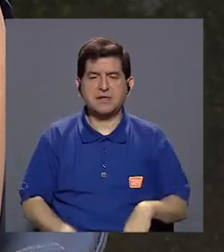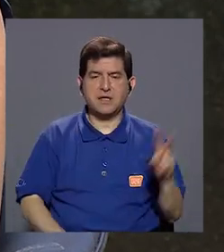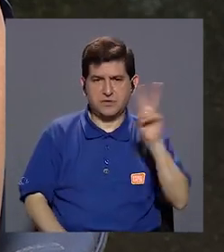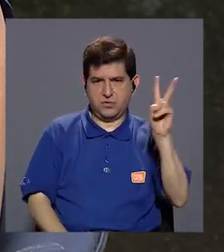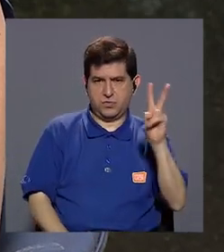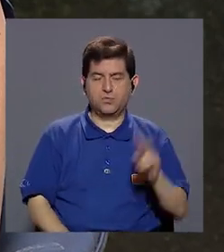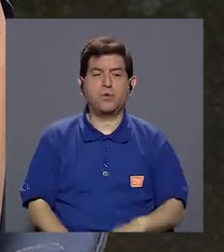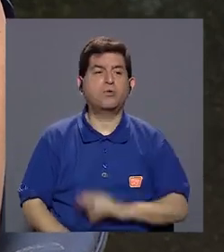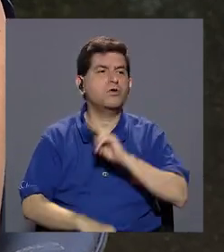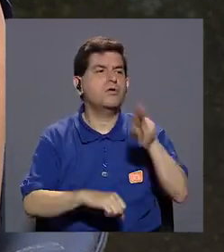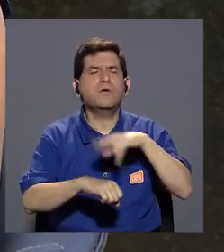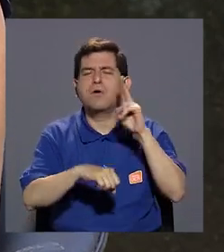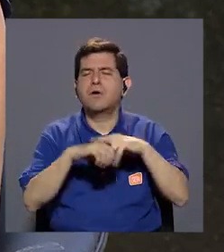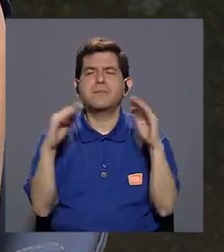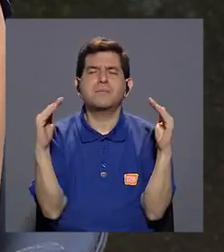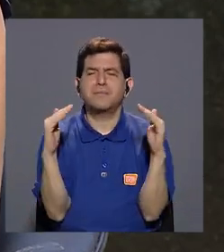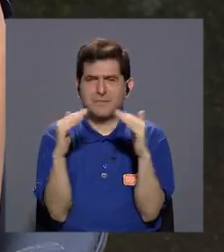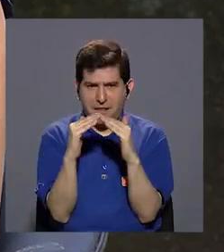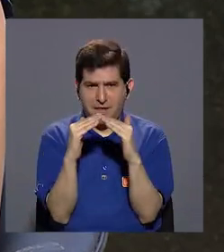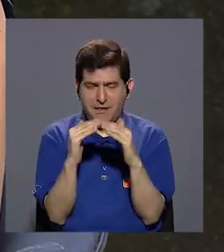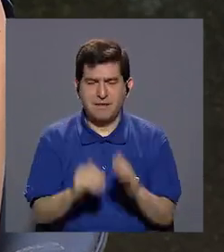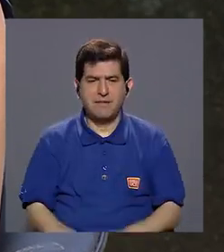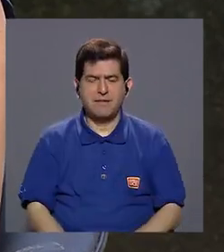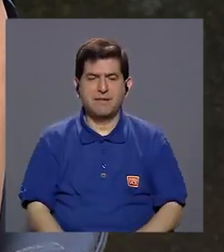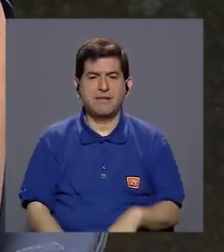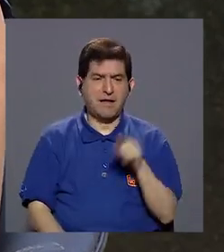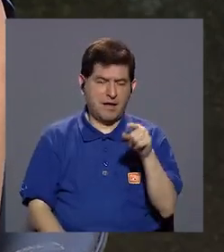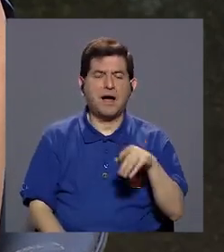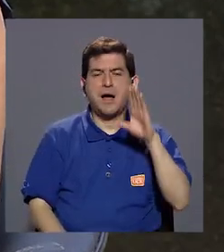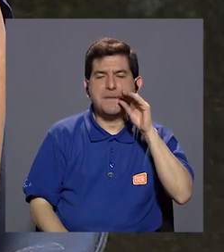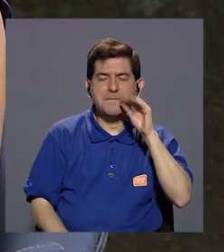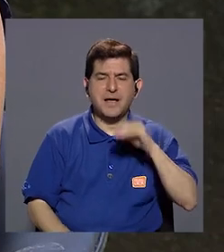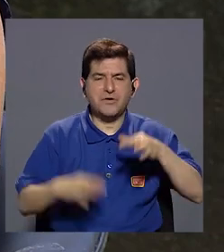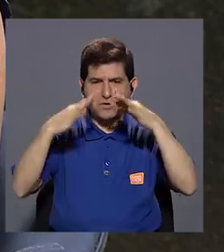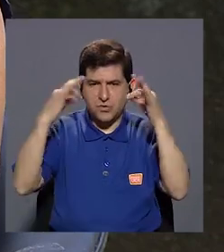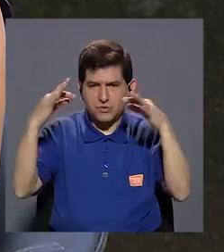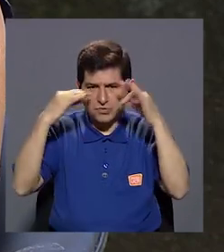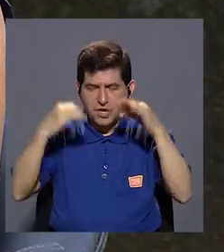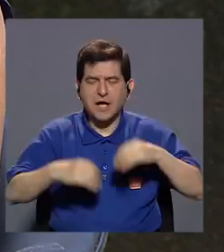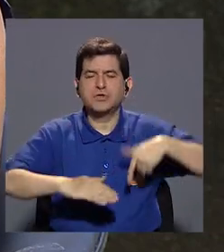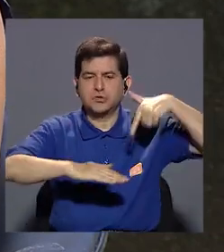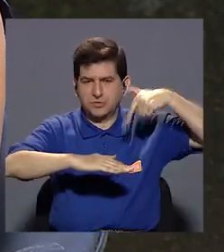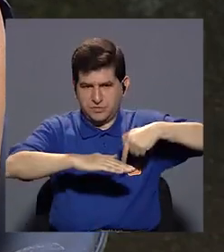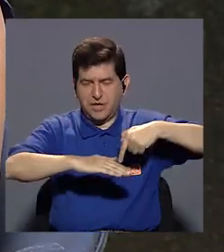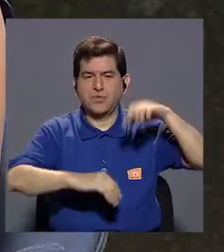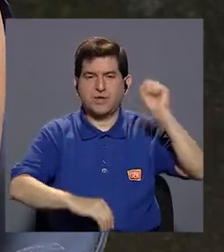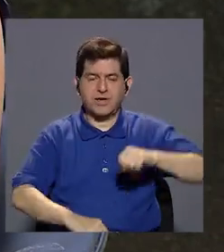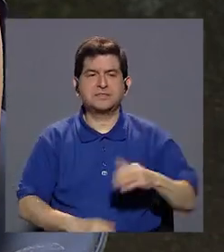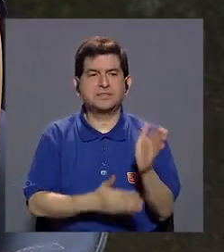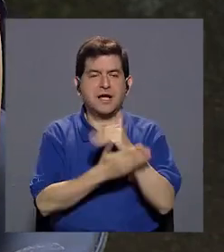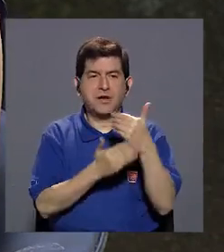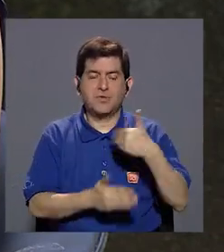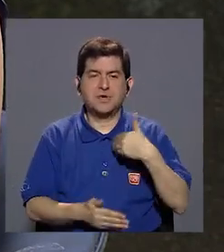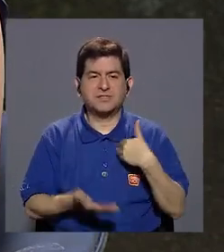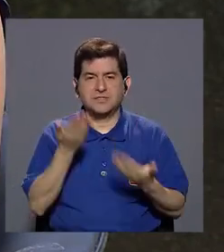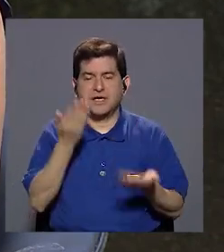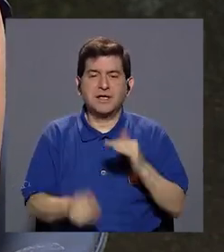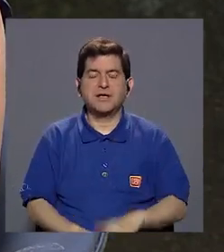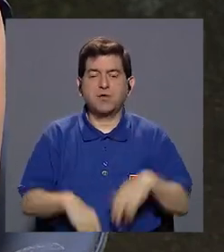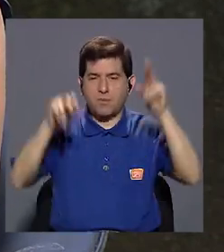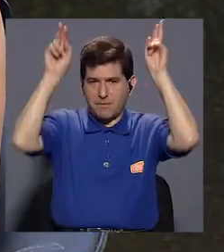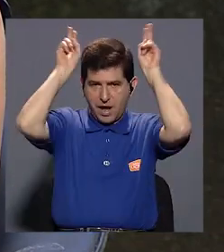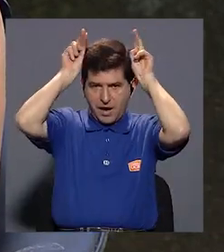acostumbra, digamos, normalmente en las casas vacunar a los perros o los gatos. Por ejemplo, hay algunas disponibles para